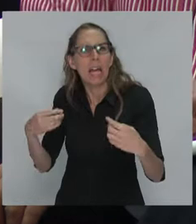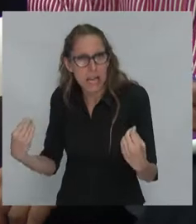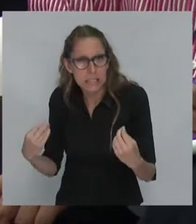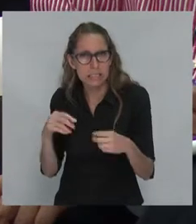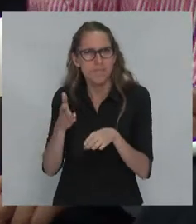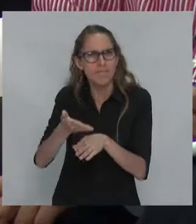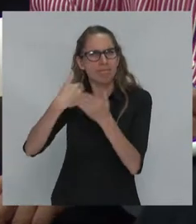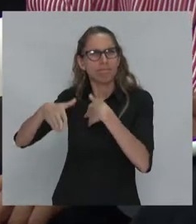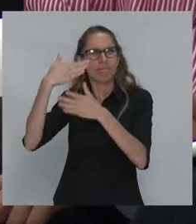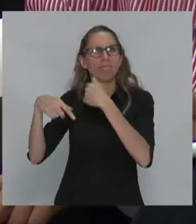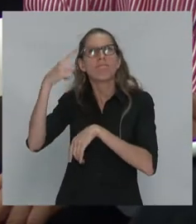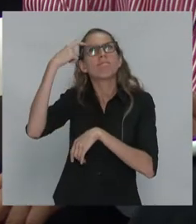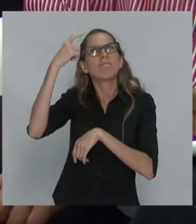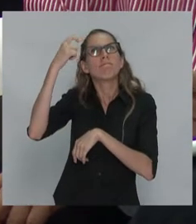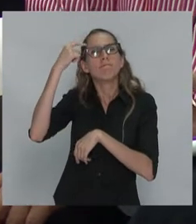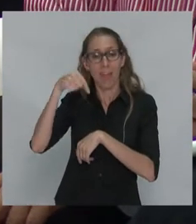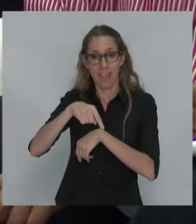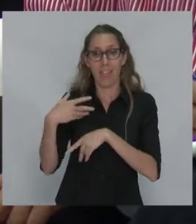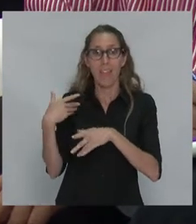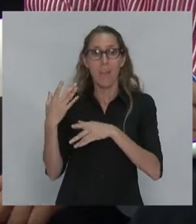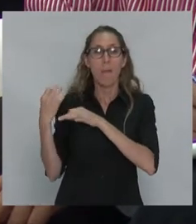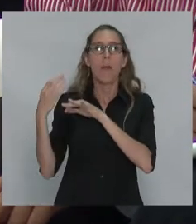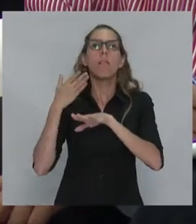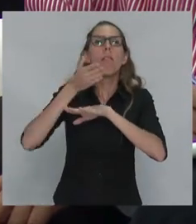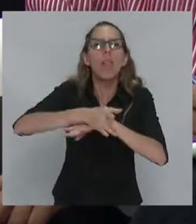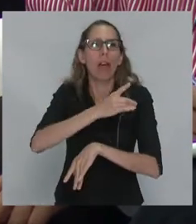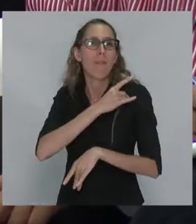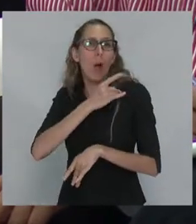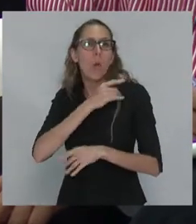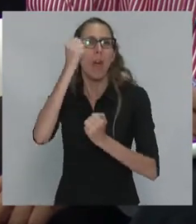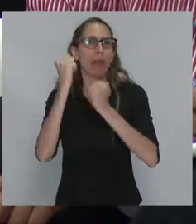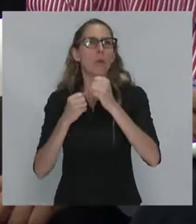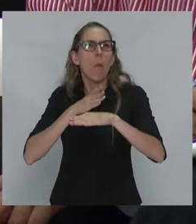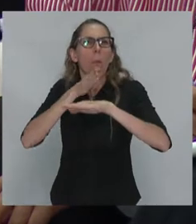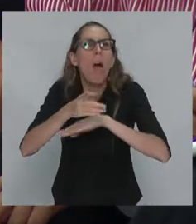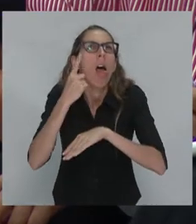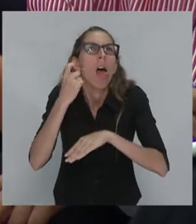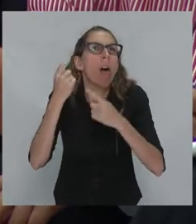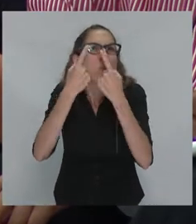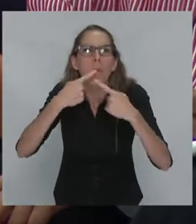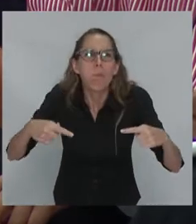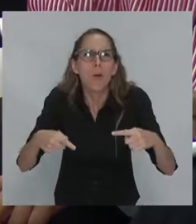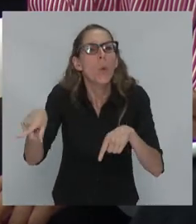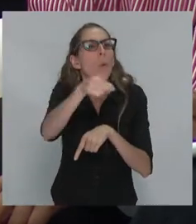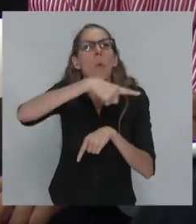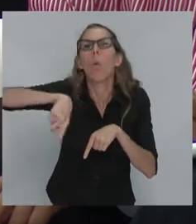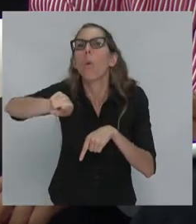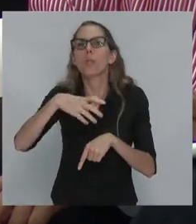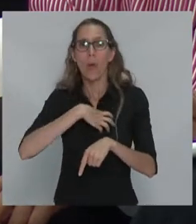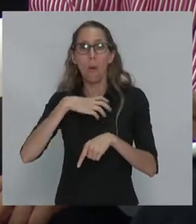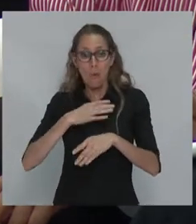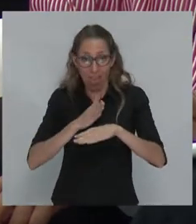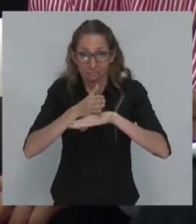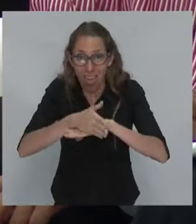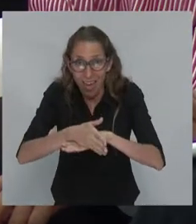aprendimos los primeros días cuando entramos a la Facultad de Economía? ¿Y qué es lo que ustedes aprenden en el curso de